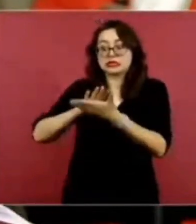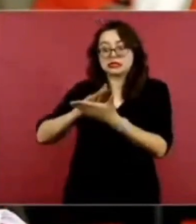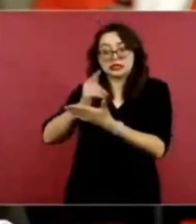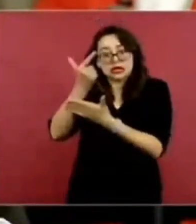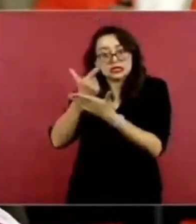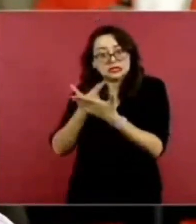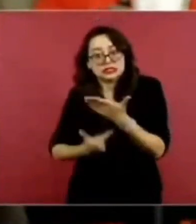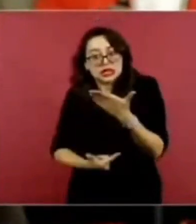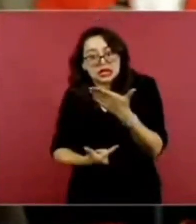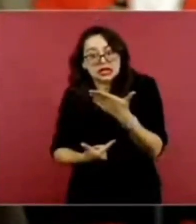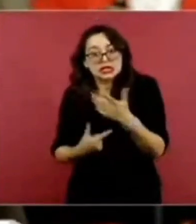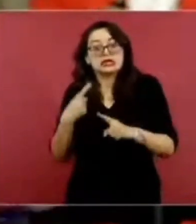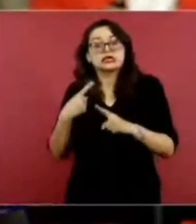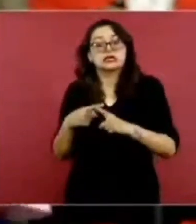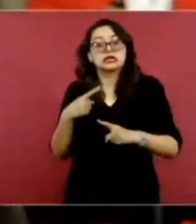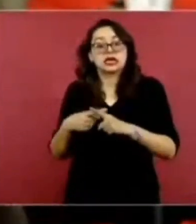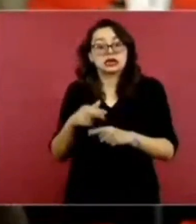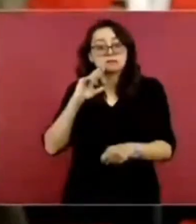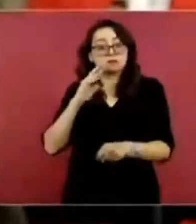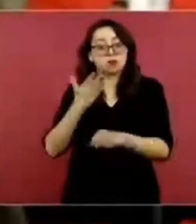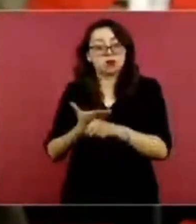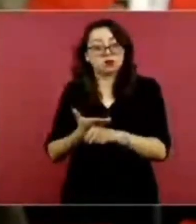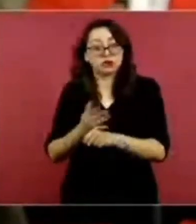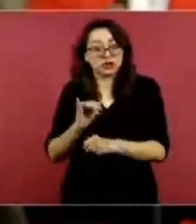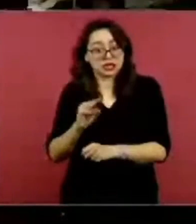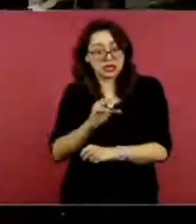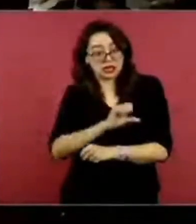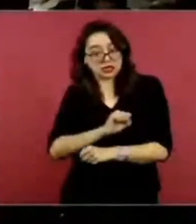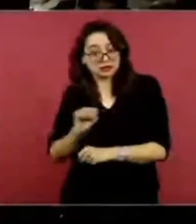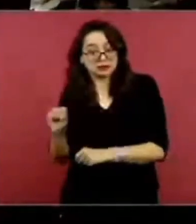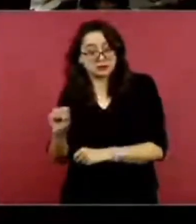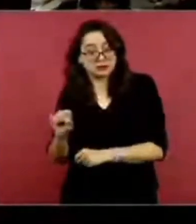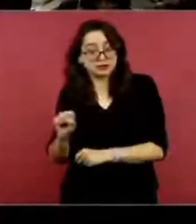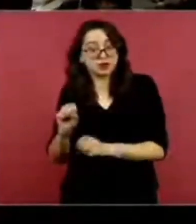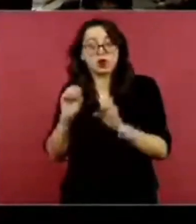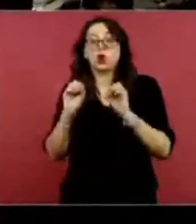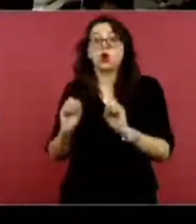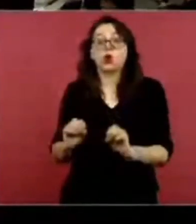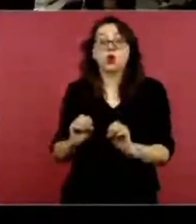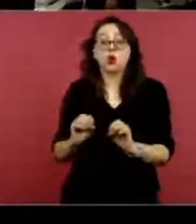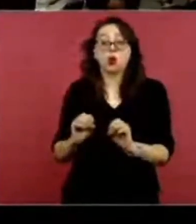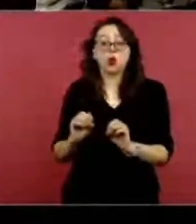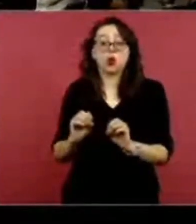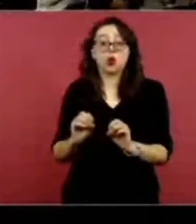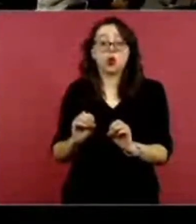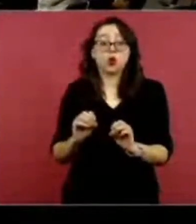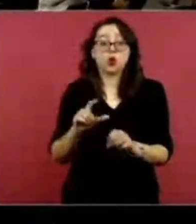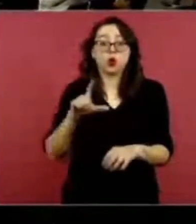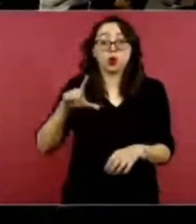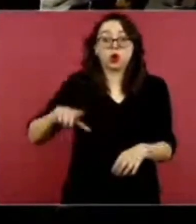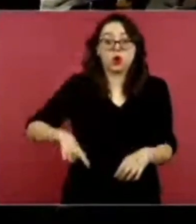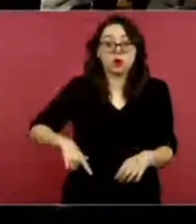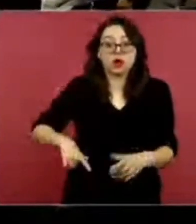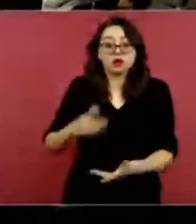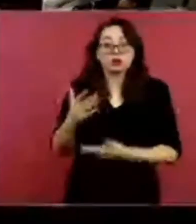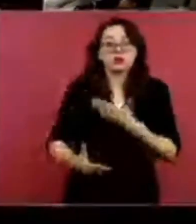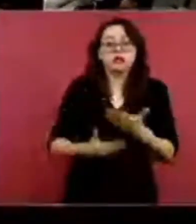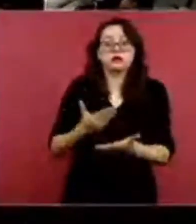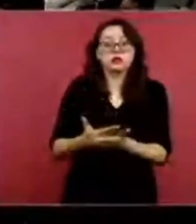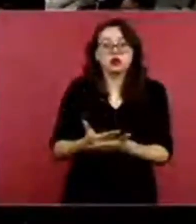cargo precisamente del personal del Instituto Mexicano del Seguro Social o por los siervos de la nación.